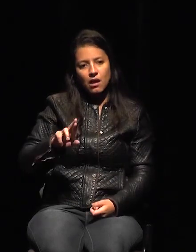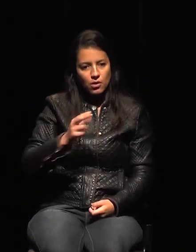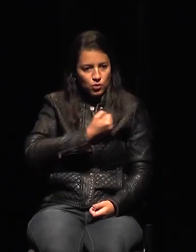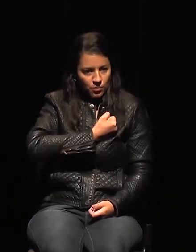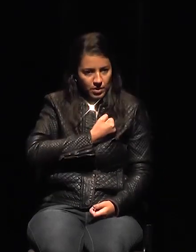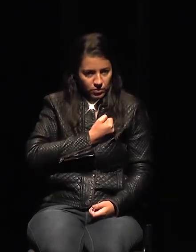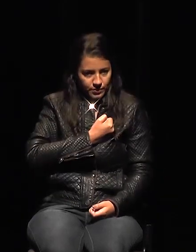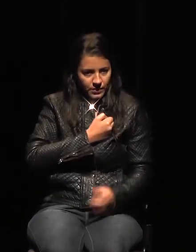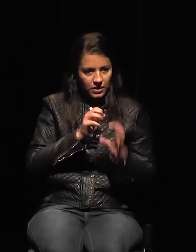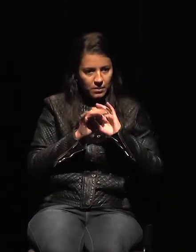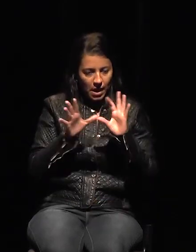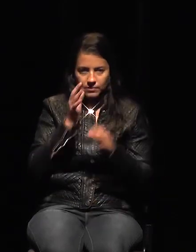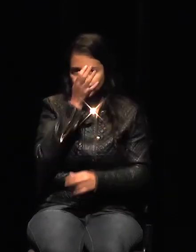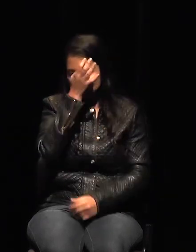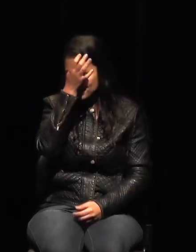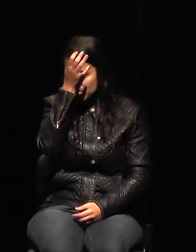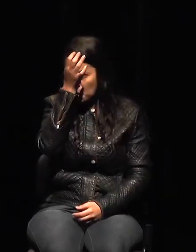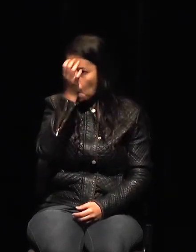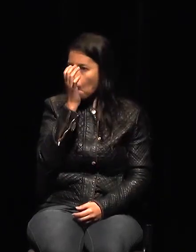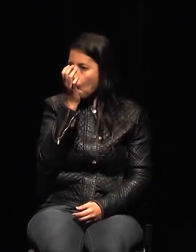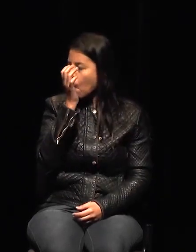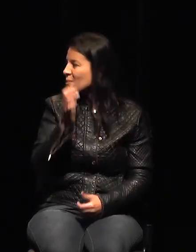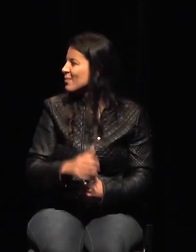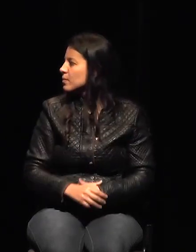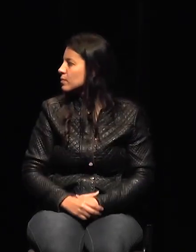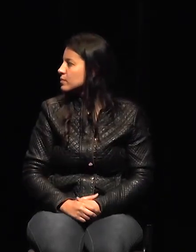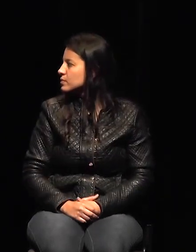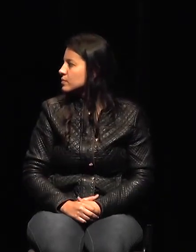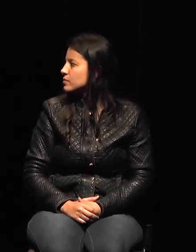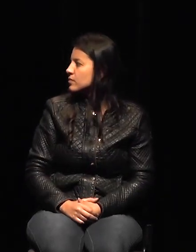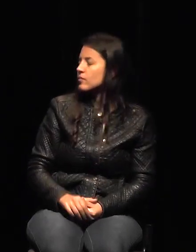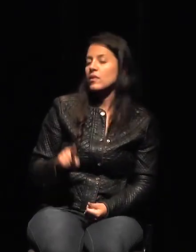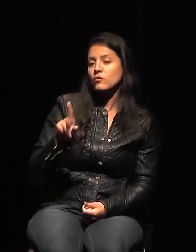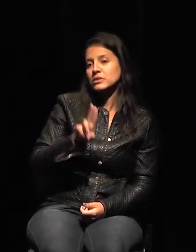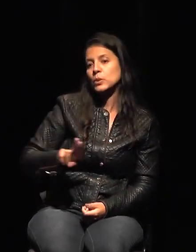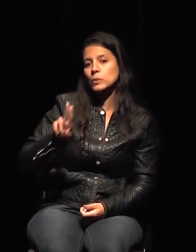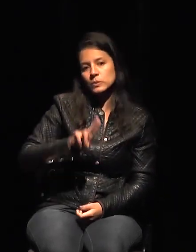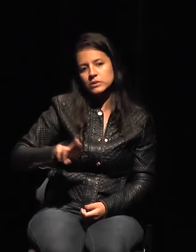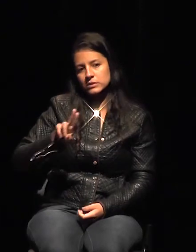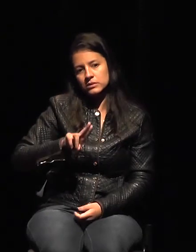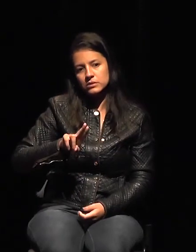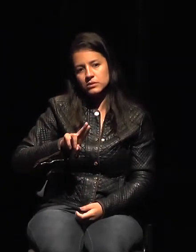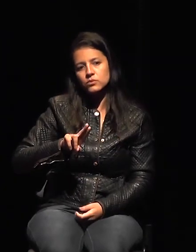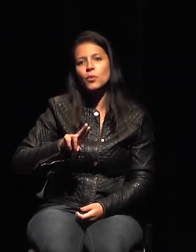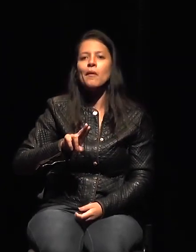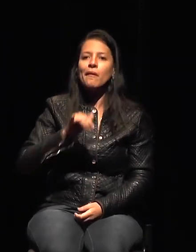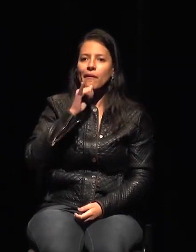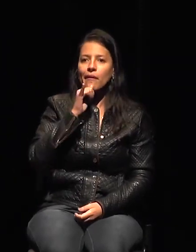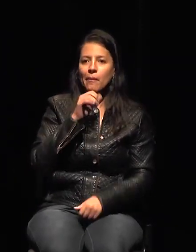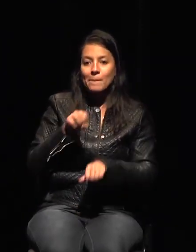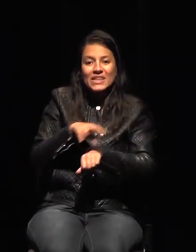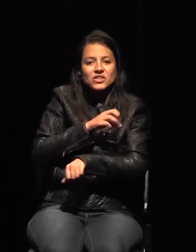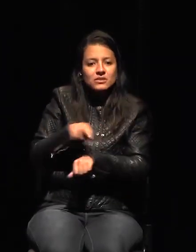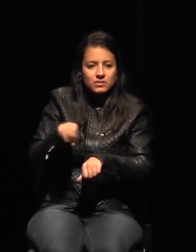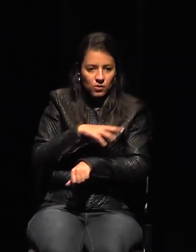Al utilizar uno de terceros, o sea, en este caso se incluye un tercero,